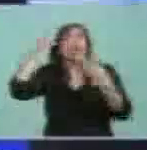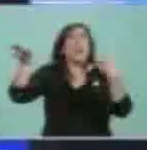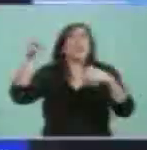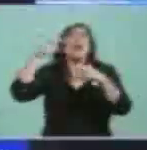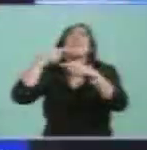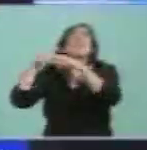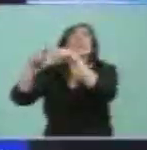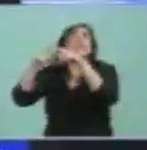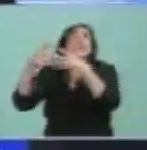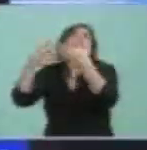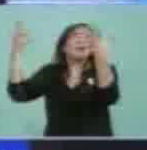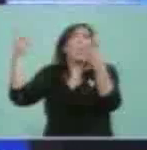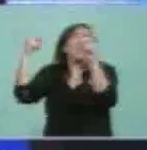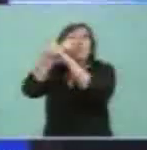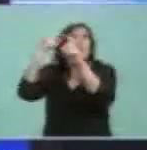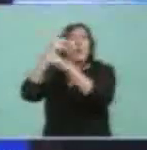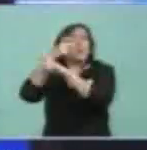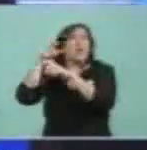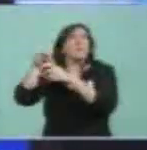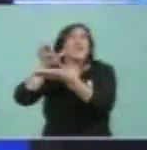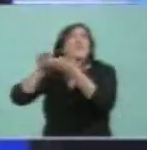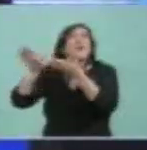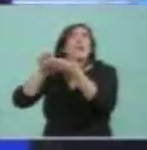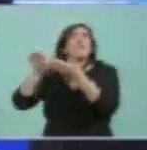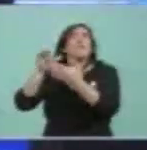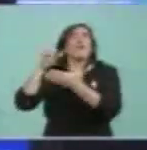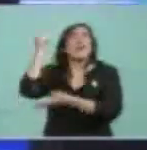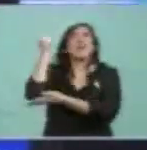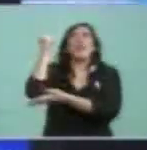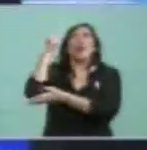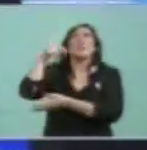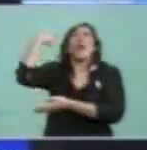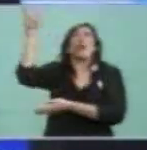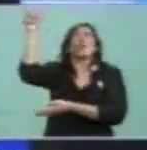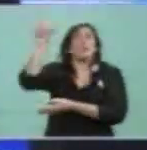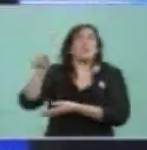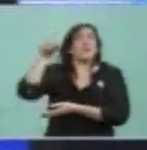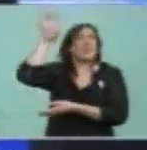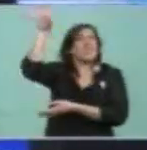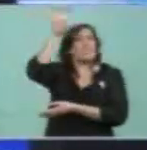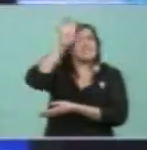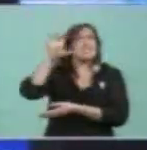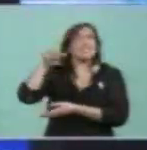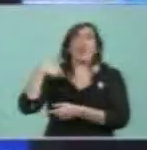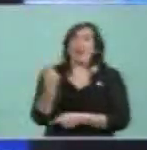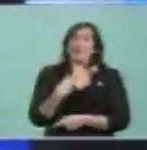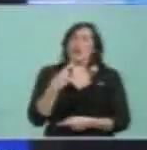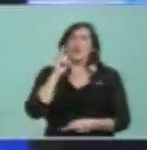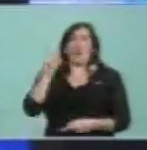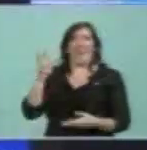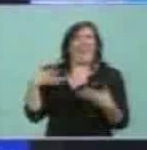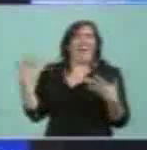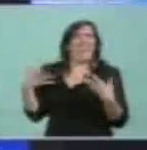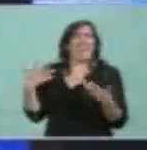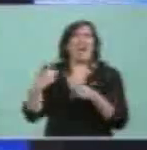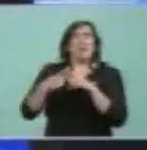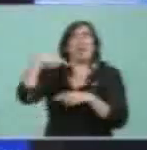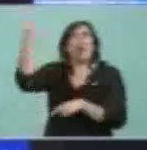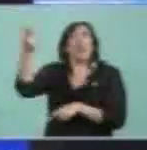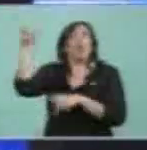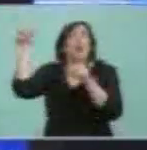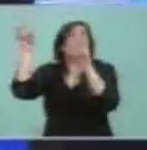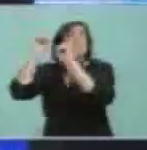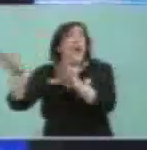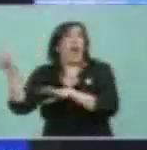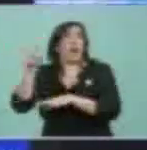de tal discusión que están con los modelos que habían planteado. Esto no nos tiene que alegrar, porque en definitiva cuando el mundo se pone mal, se